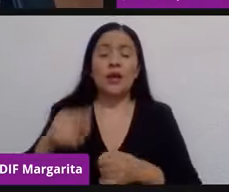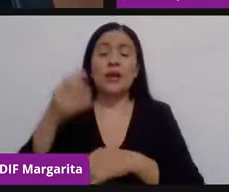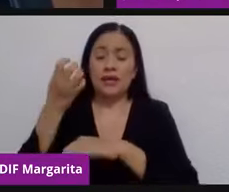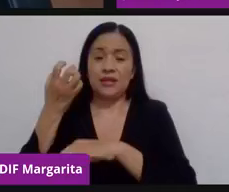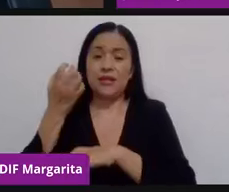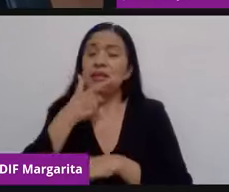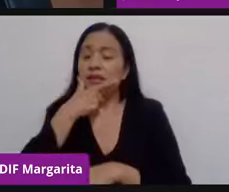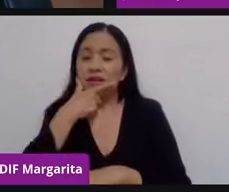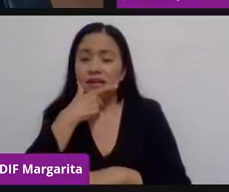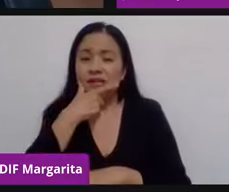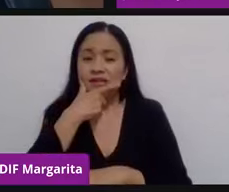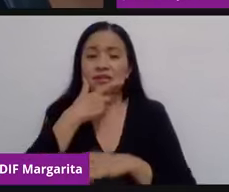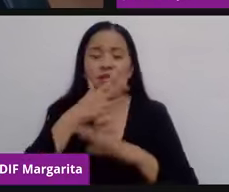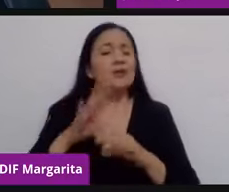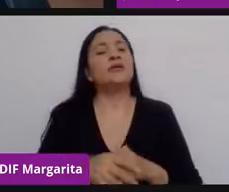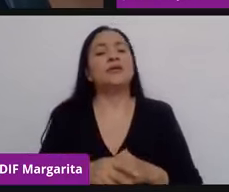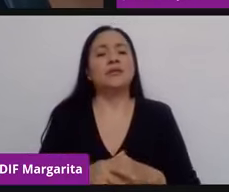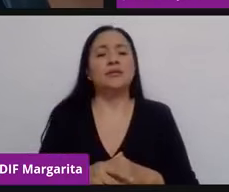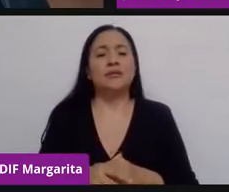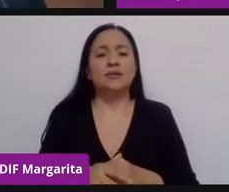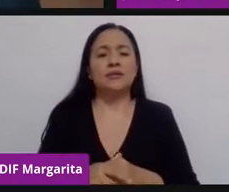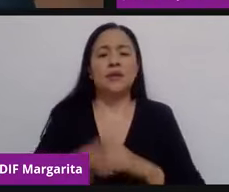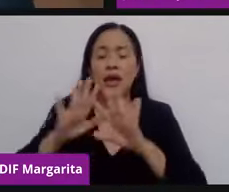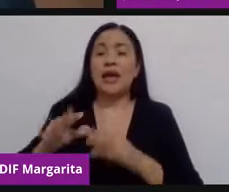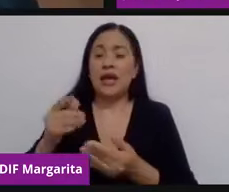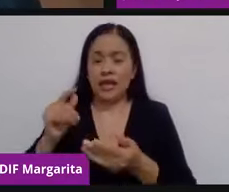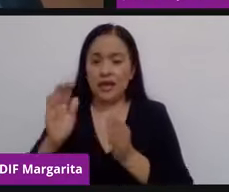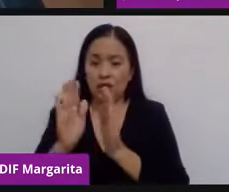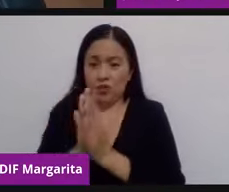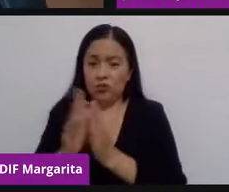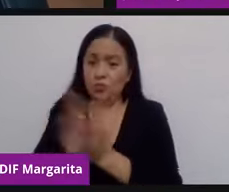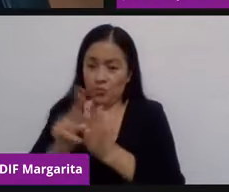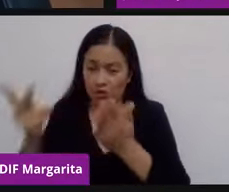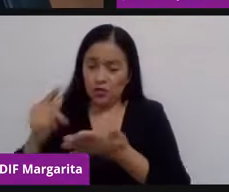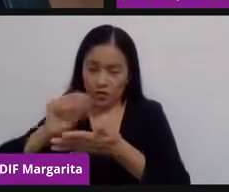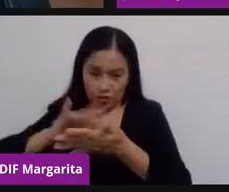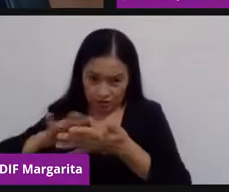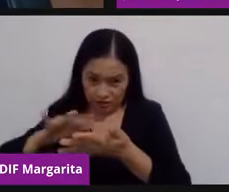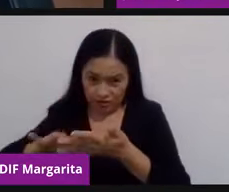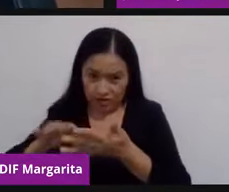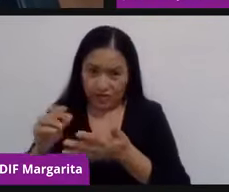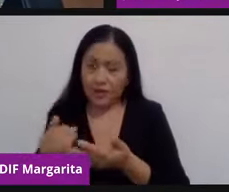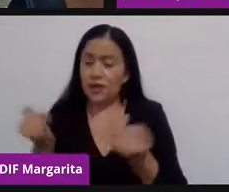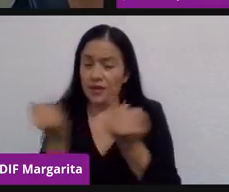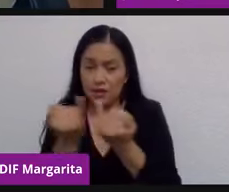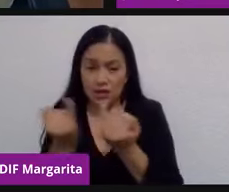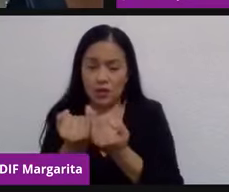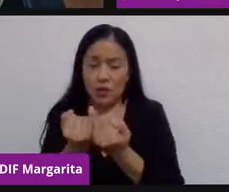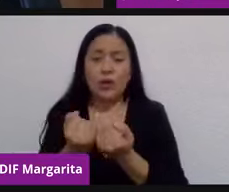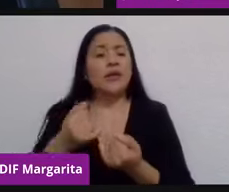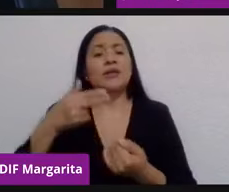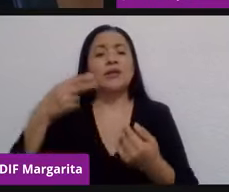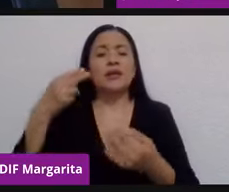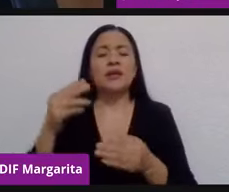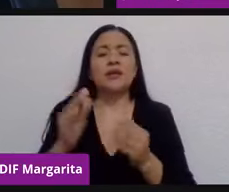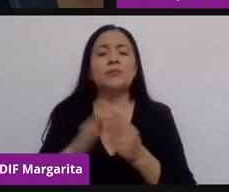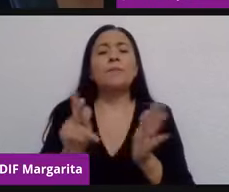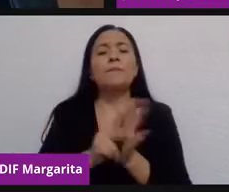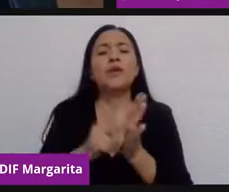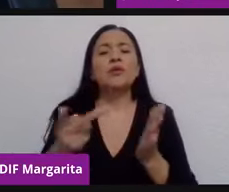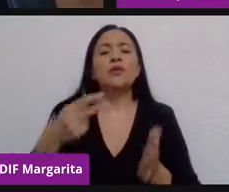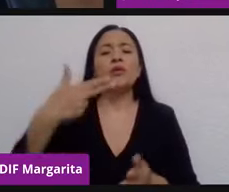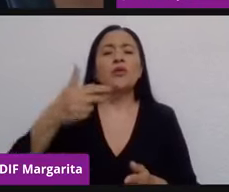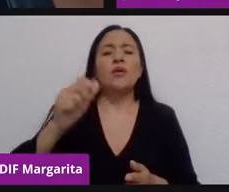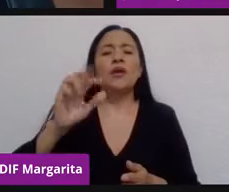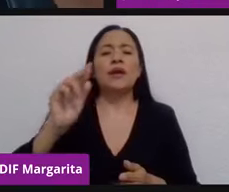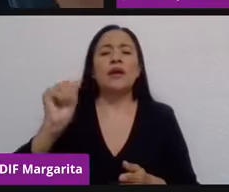audiolibro. Columnista en los medios de comunicación como El Economista, El Heraldo de México, Forbes México y colaborador en el noticiero